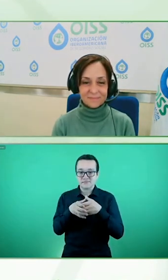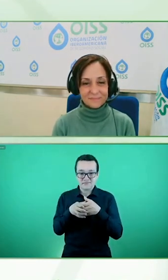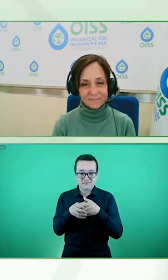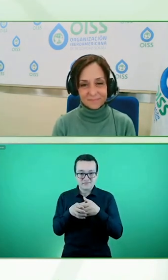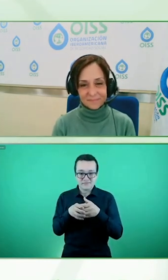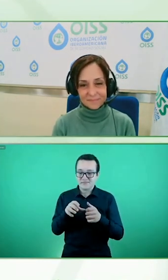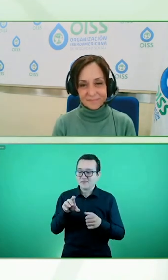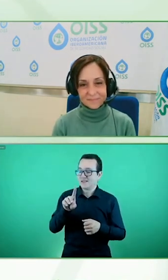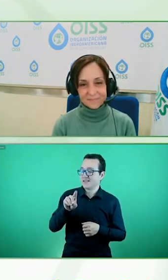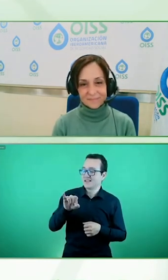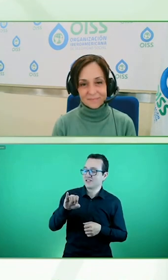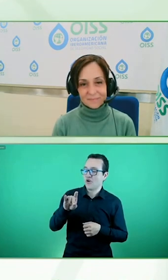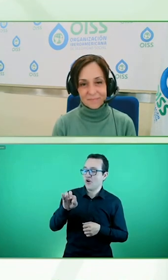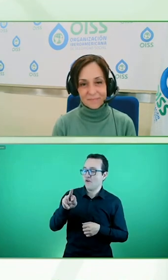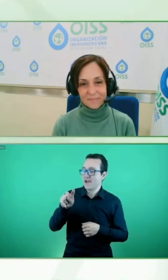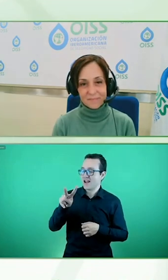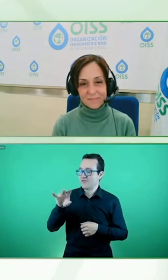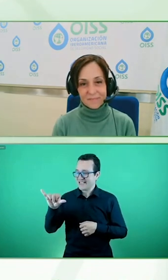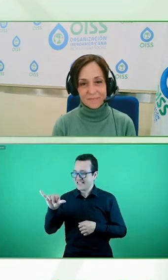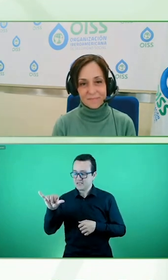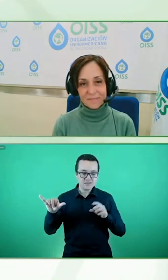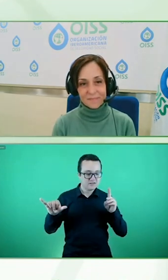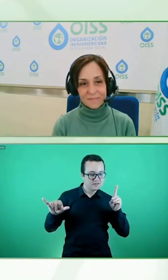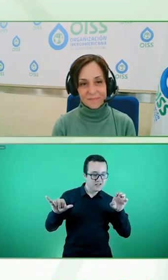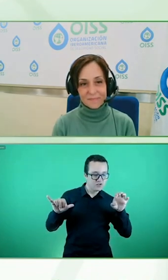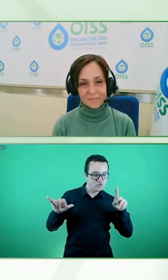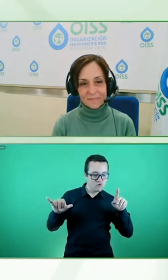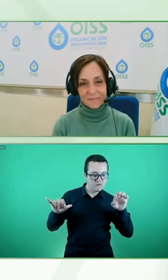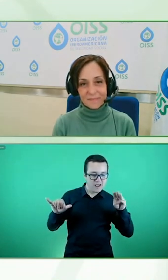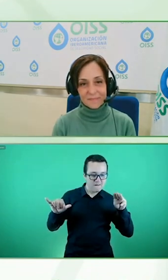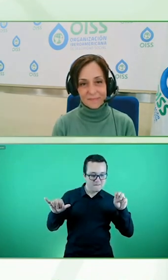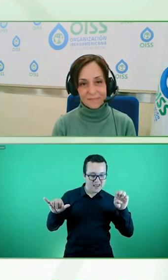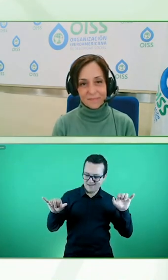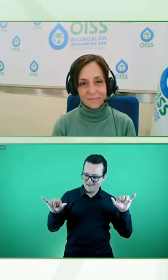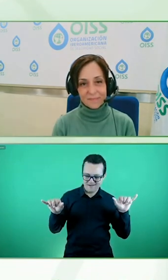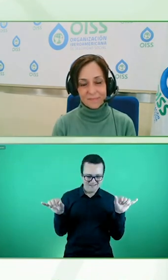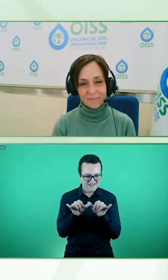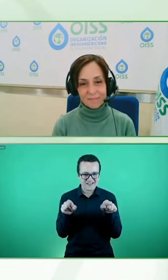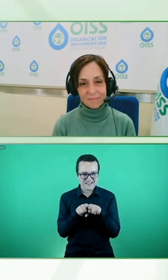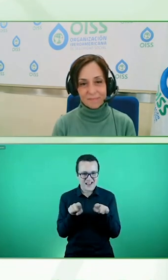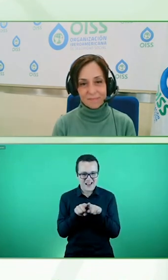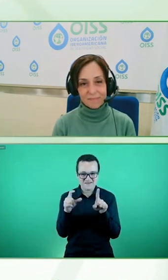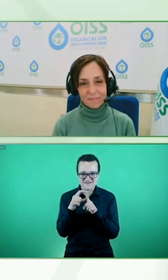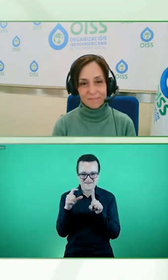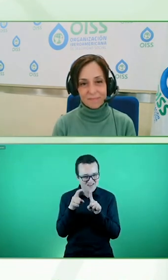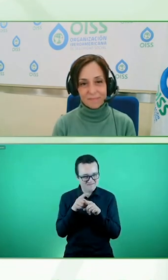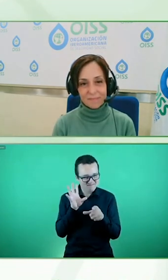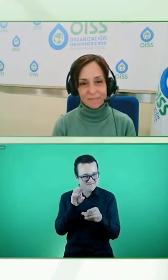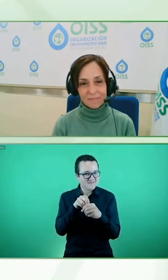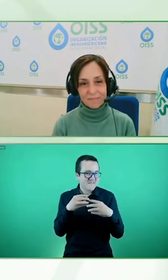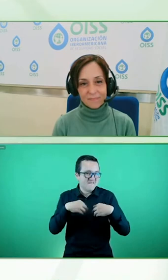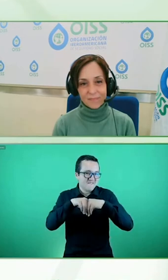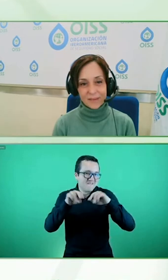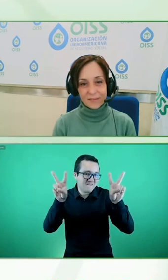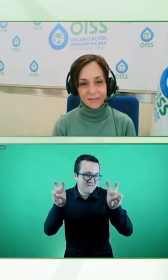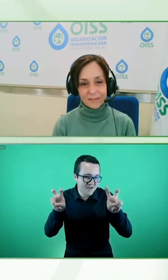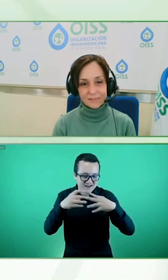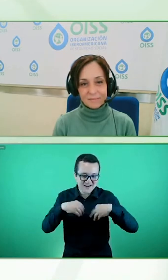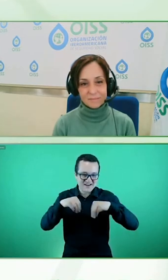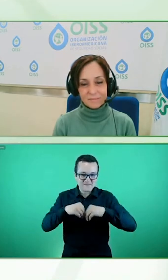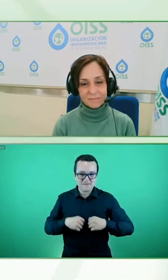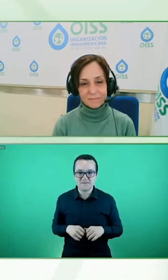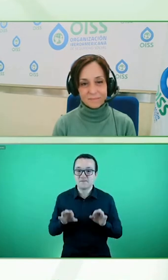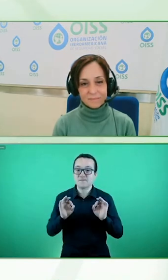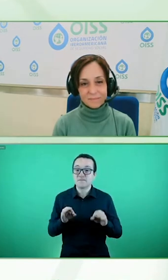familia. Muy bien, Muchas gracias, Andrés. Yo quizá quería tres mensajes, porque creo que antes Ana y Urgena han planteado